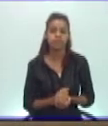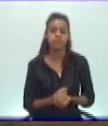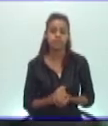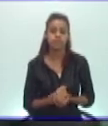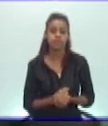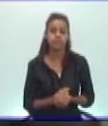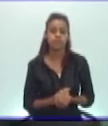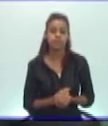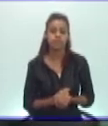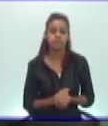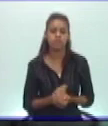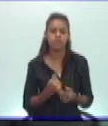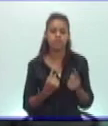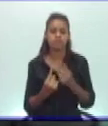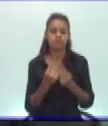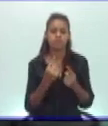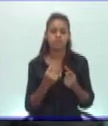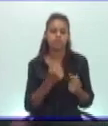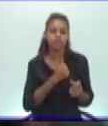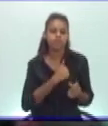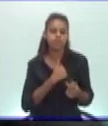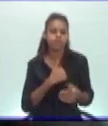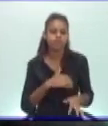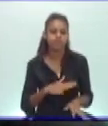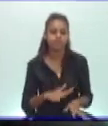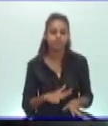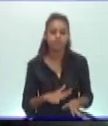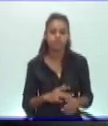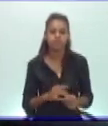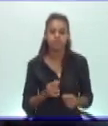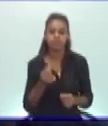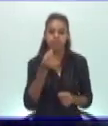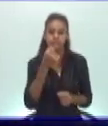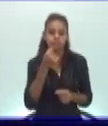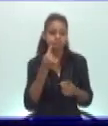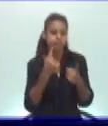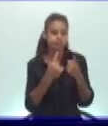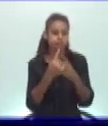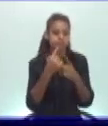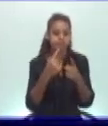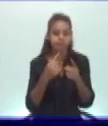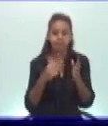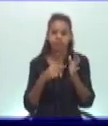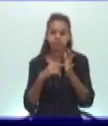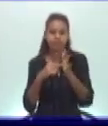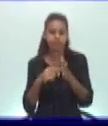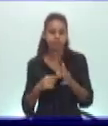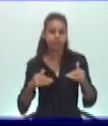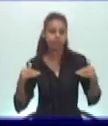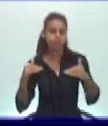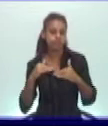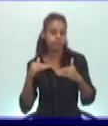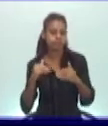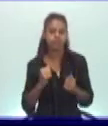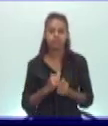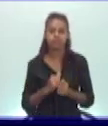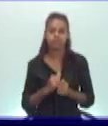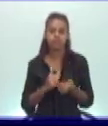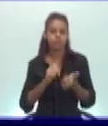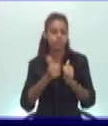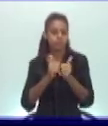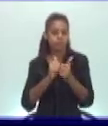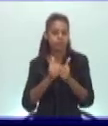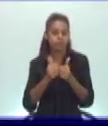Si alguien quiere estimularse en algún grado, haga ejercicio, practique un